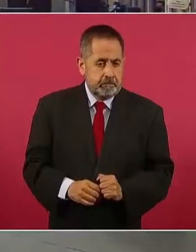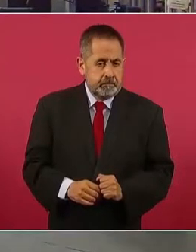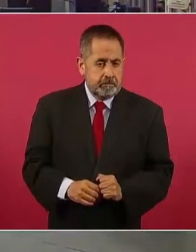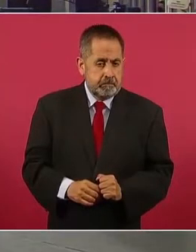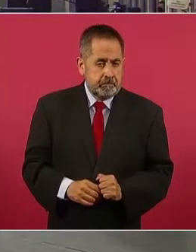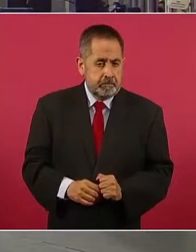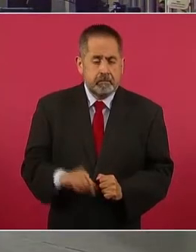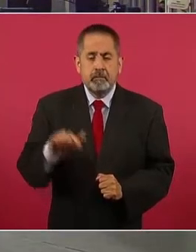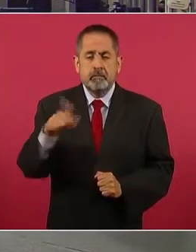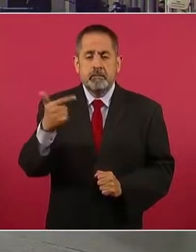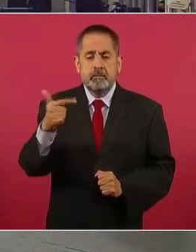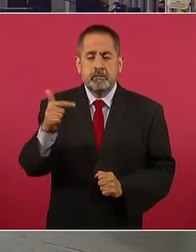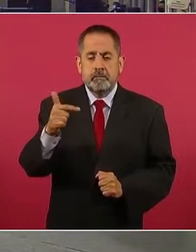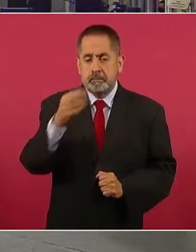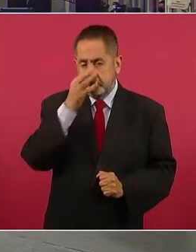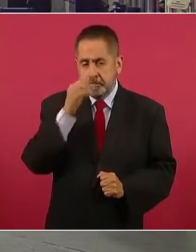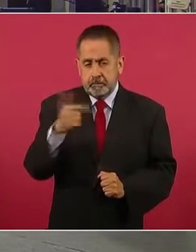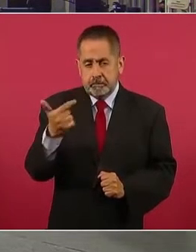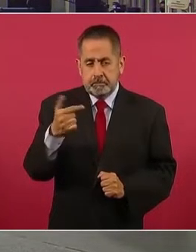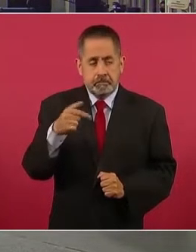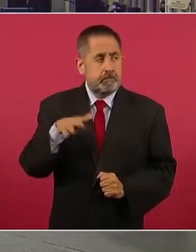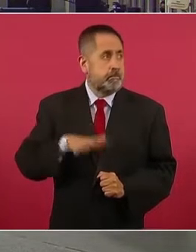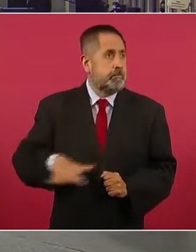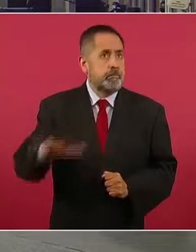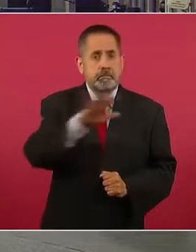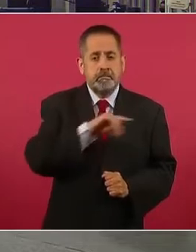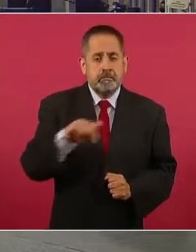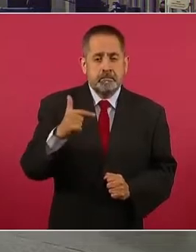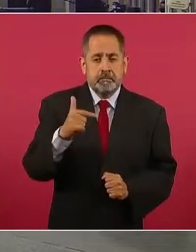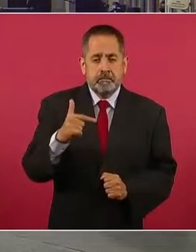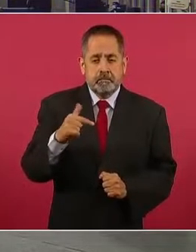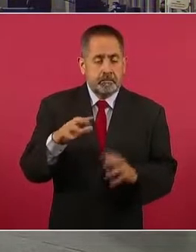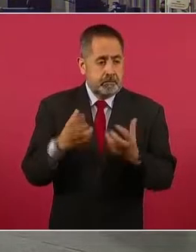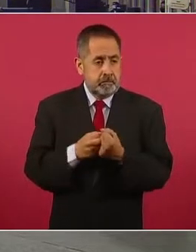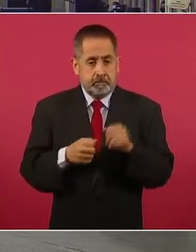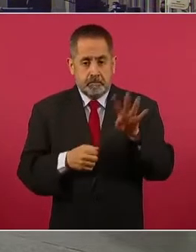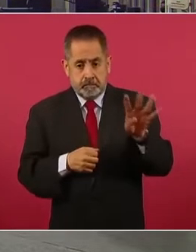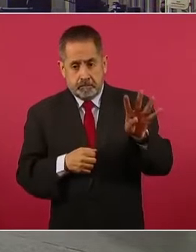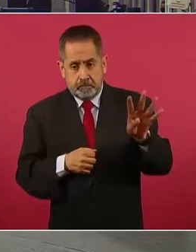doce, doce de aquí, de los 19,